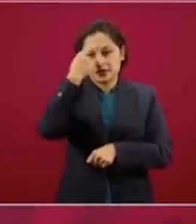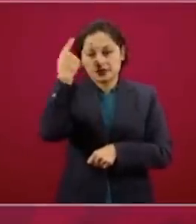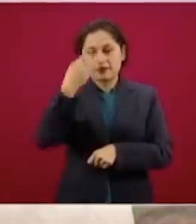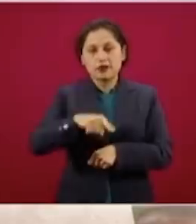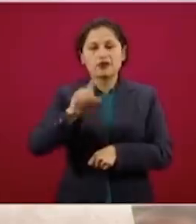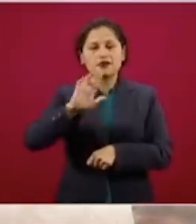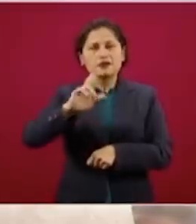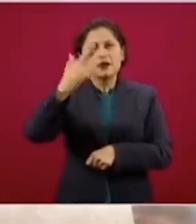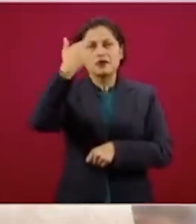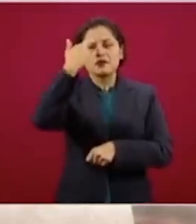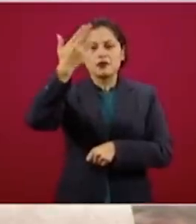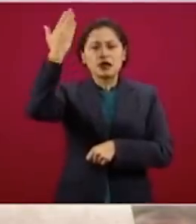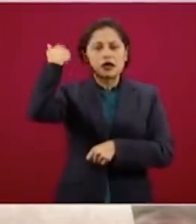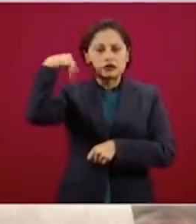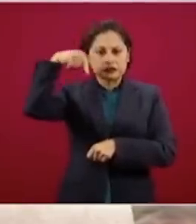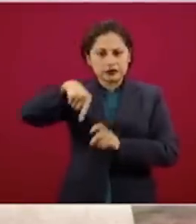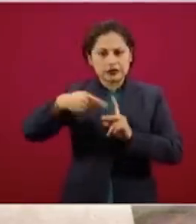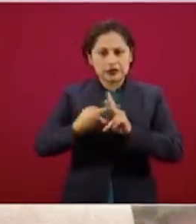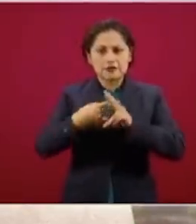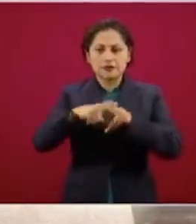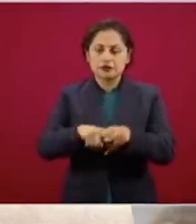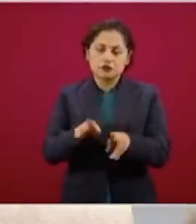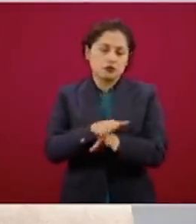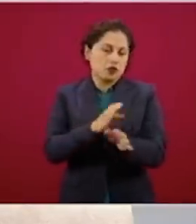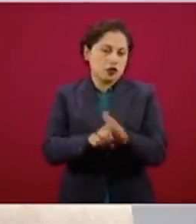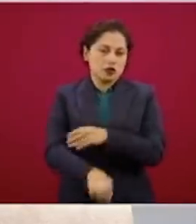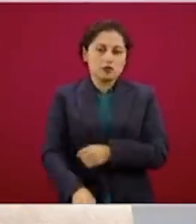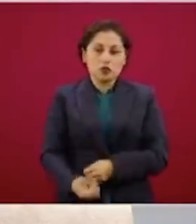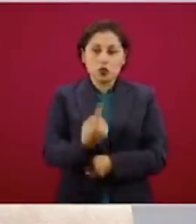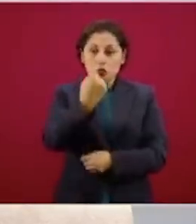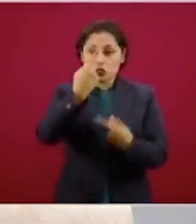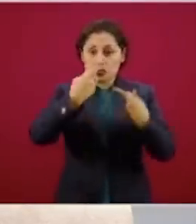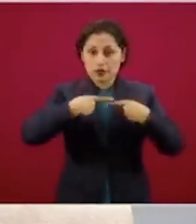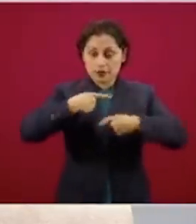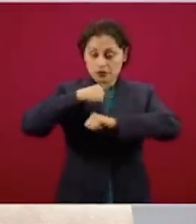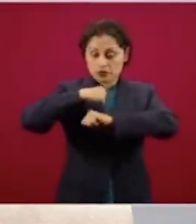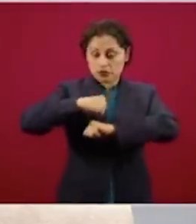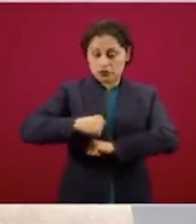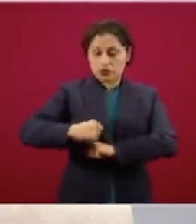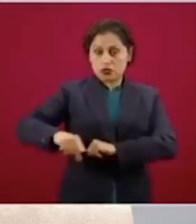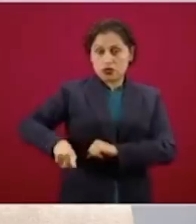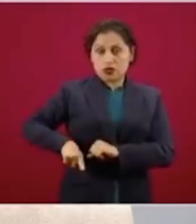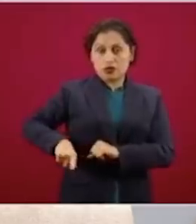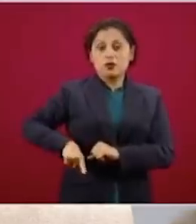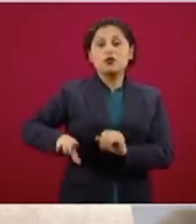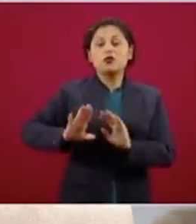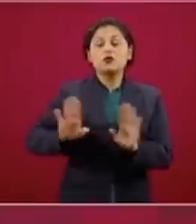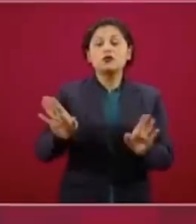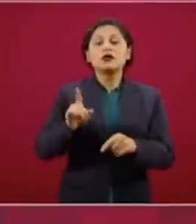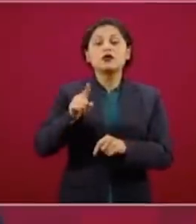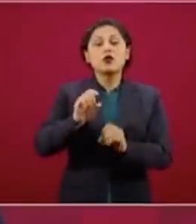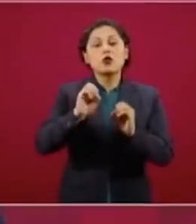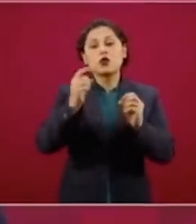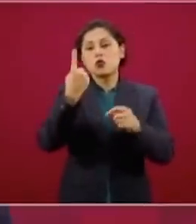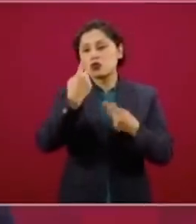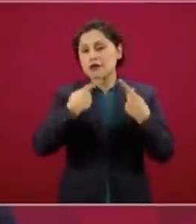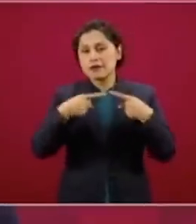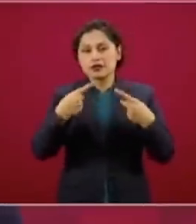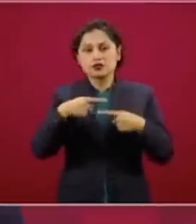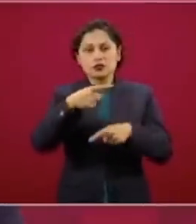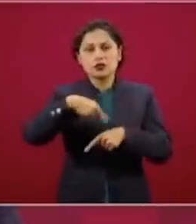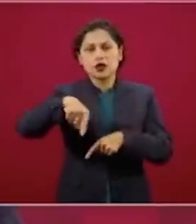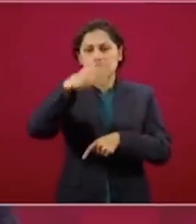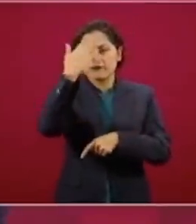epidemia, cuando una figura pública tiene una enfermedad, se vuelve un asunto de